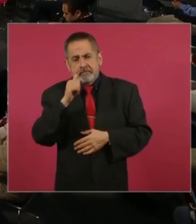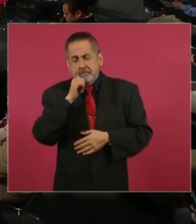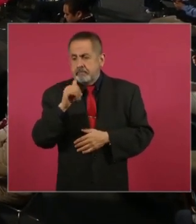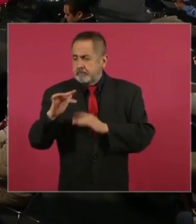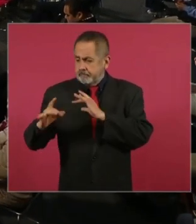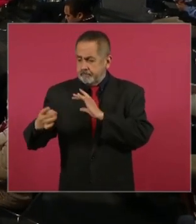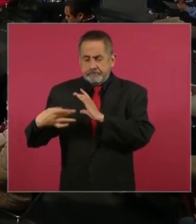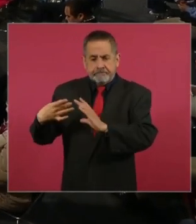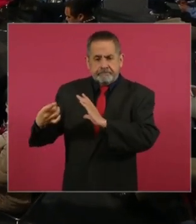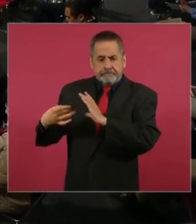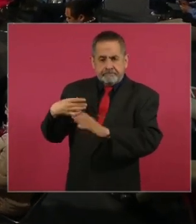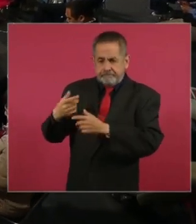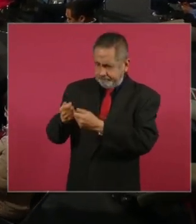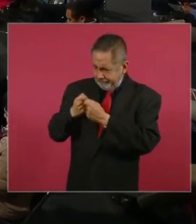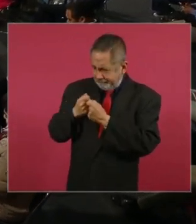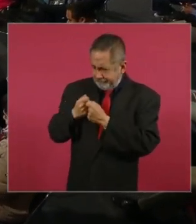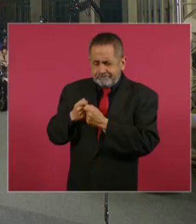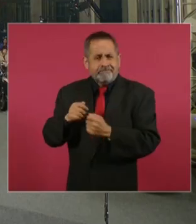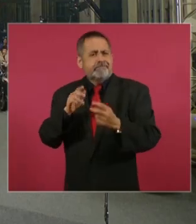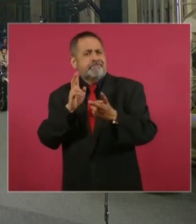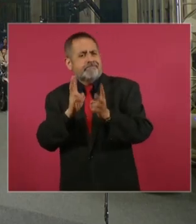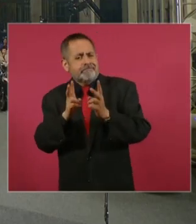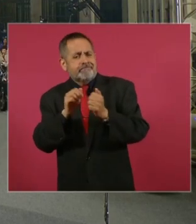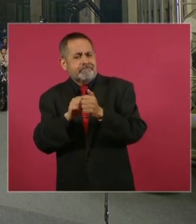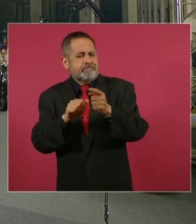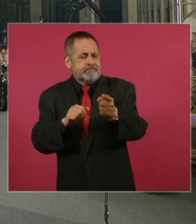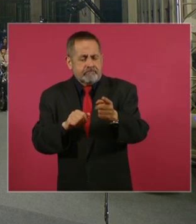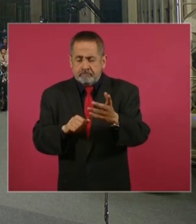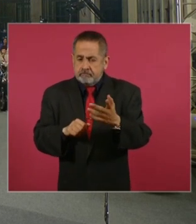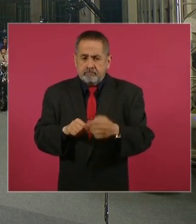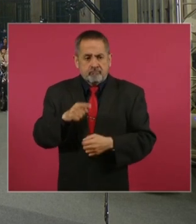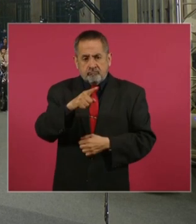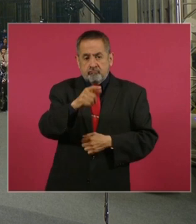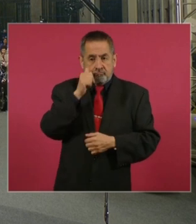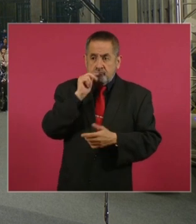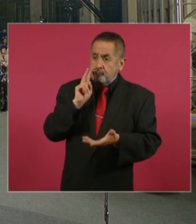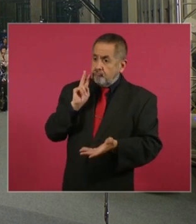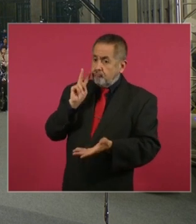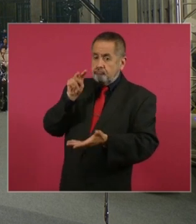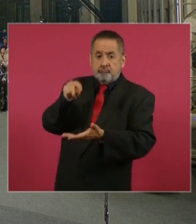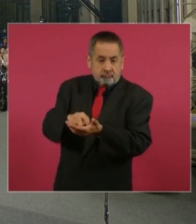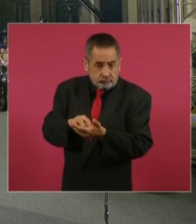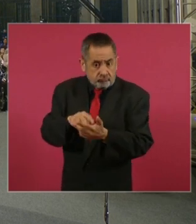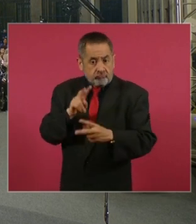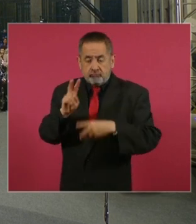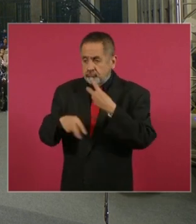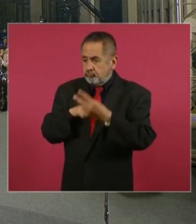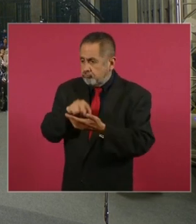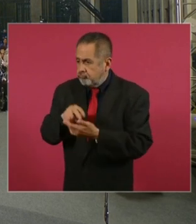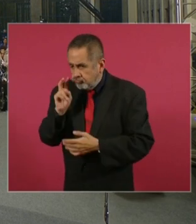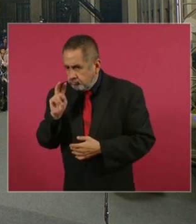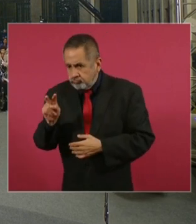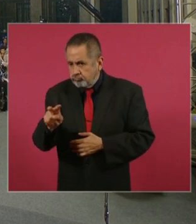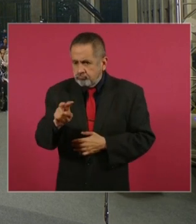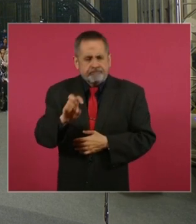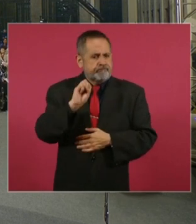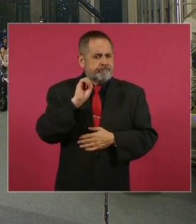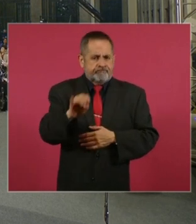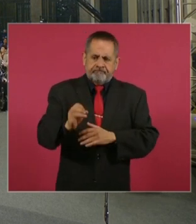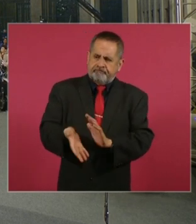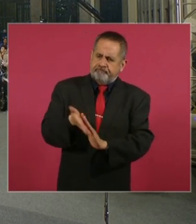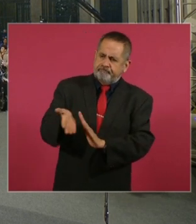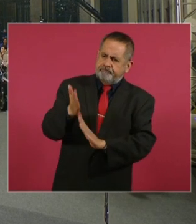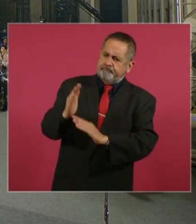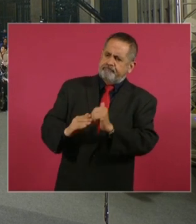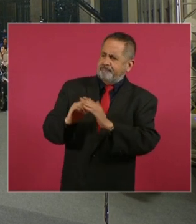mensajes en mi teléfono, que visite, tenemos esto, aquello, el otro. Usted fue, fue para allá, los vio. Construyeron una parte de la